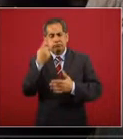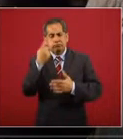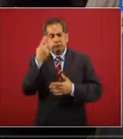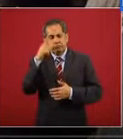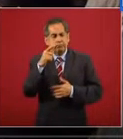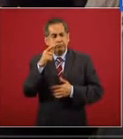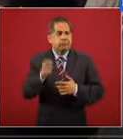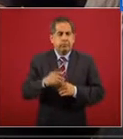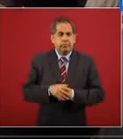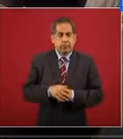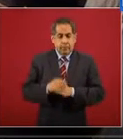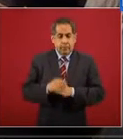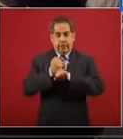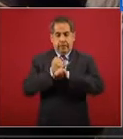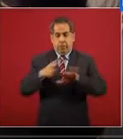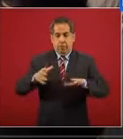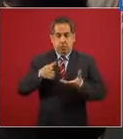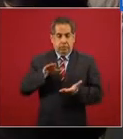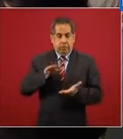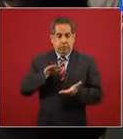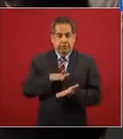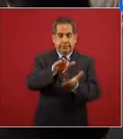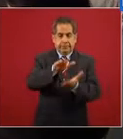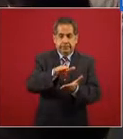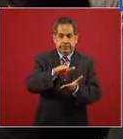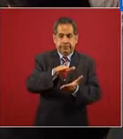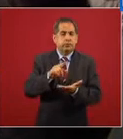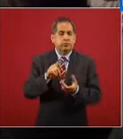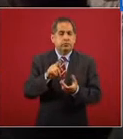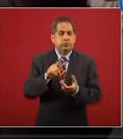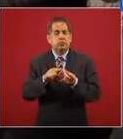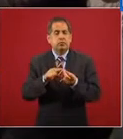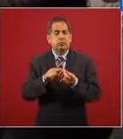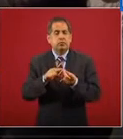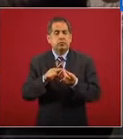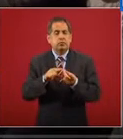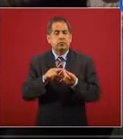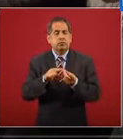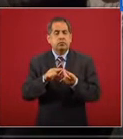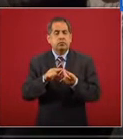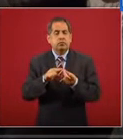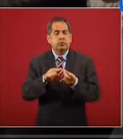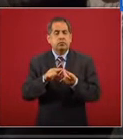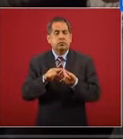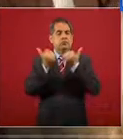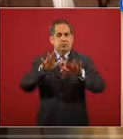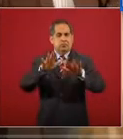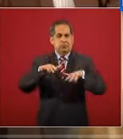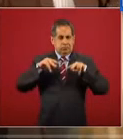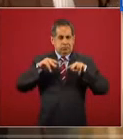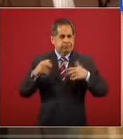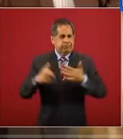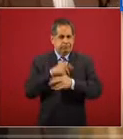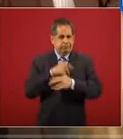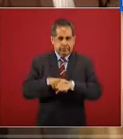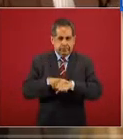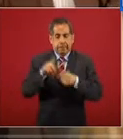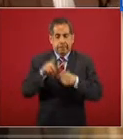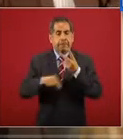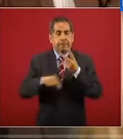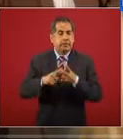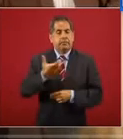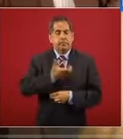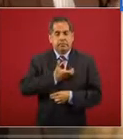el informe sea en dos escenarios uno en el auditorio nacional y otro en el en el